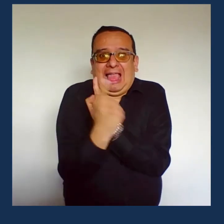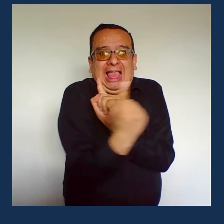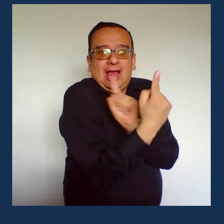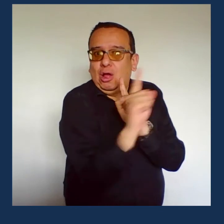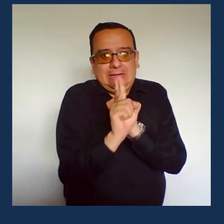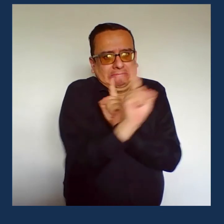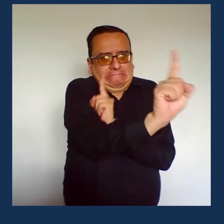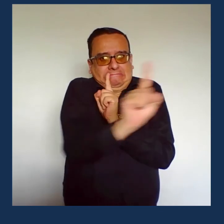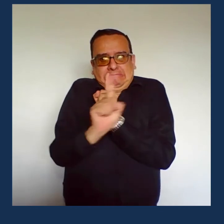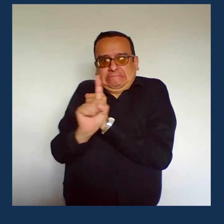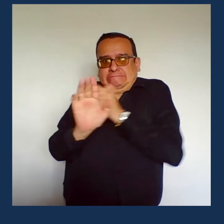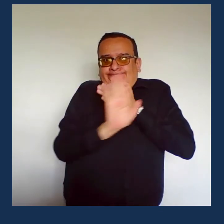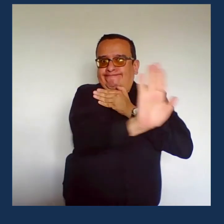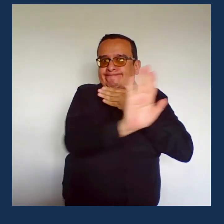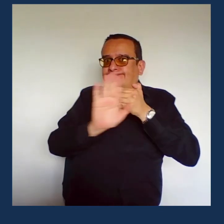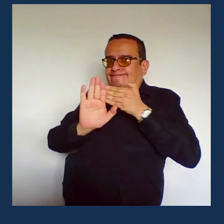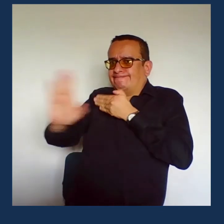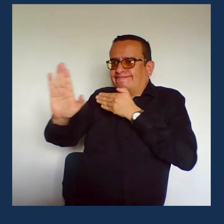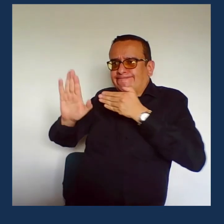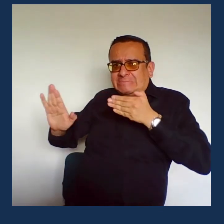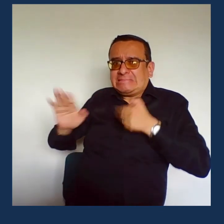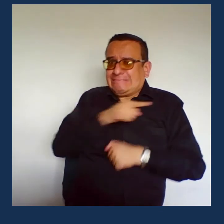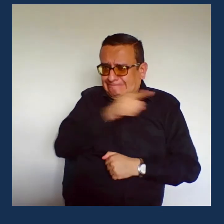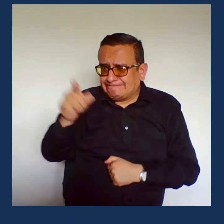Uso de